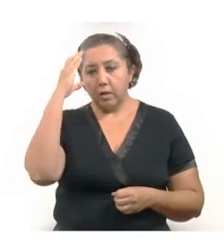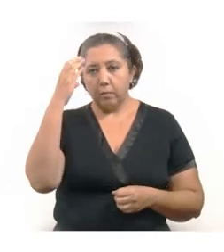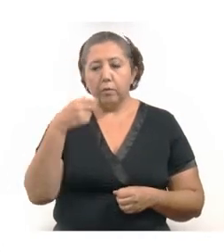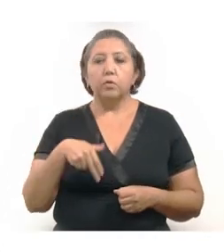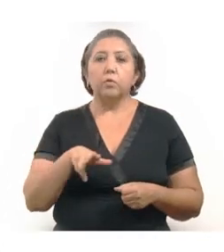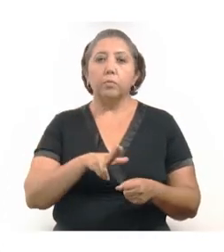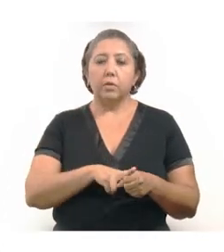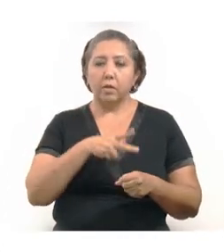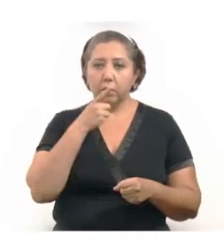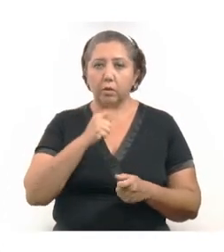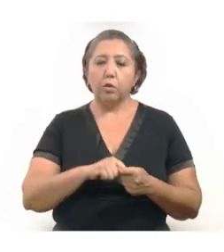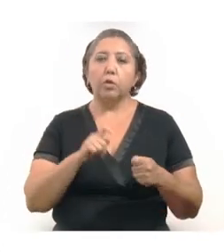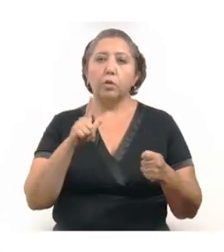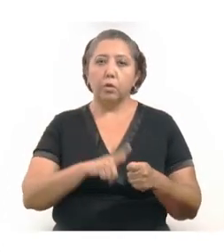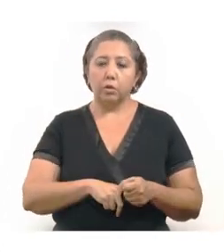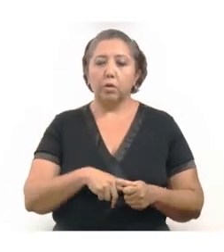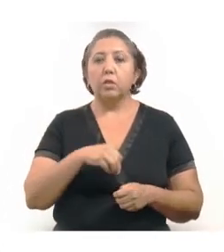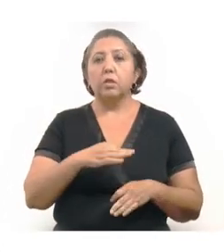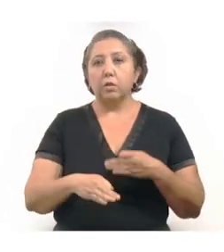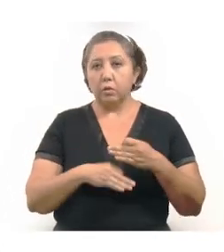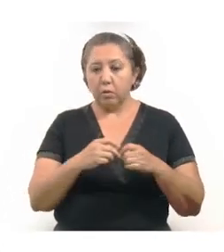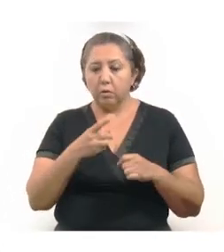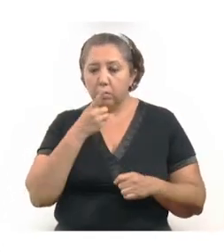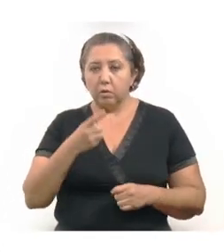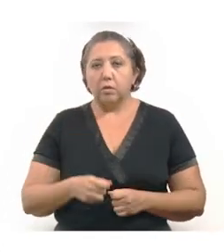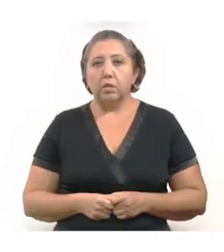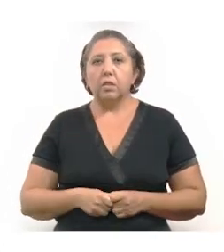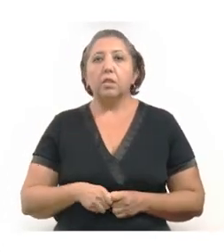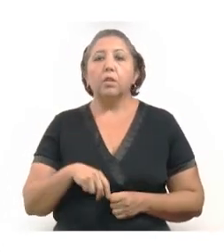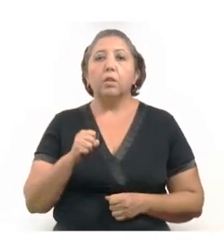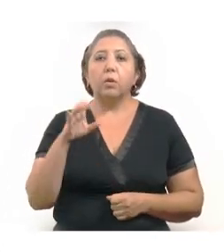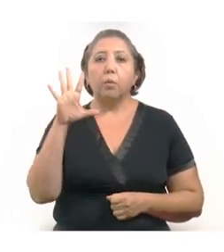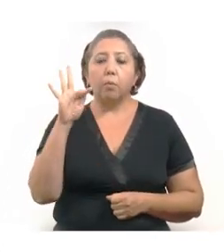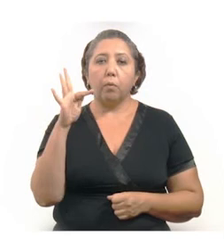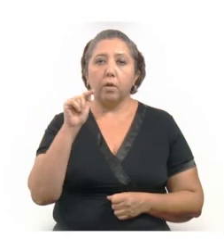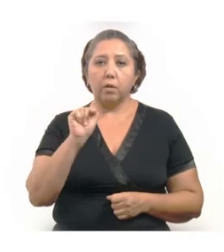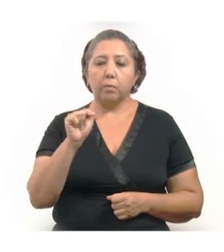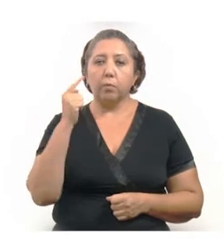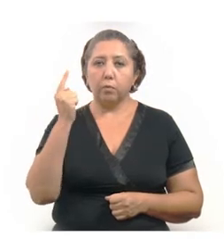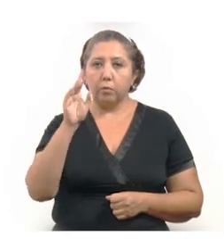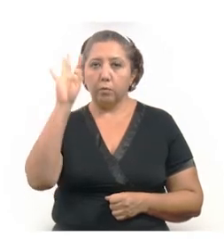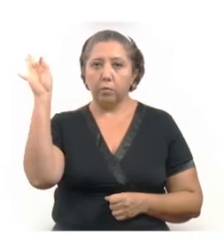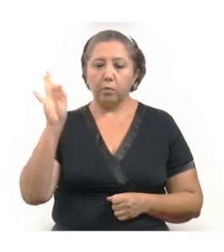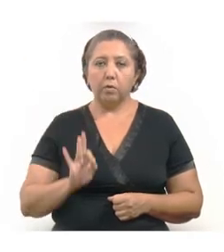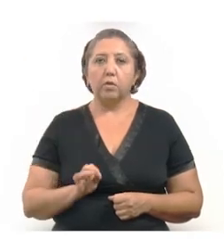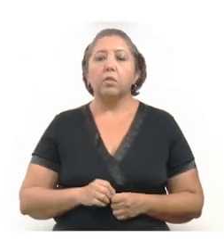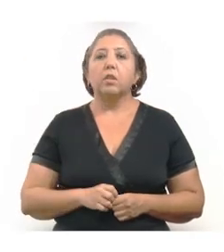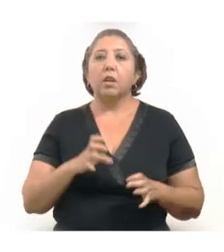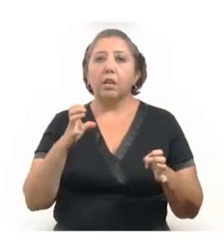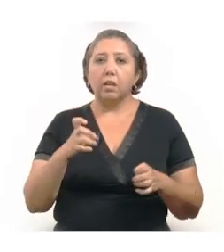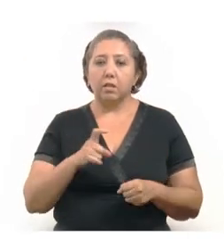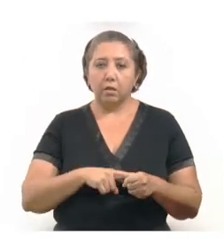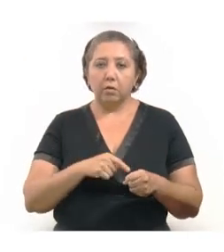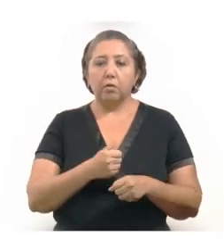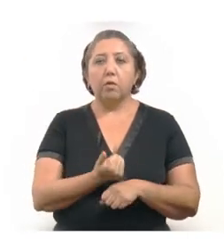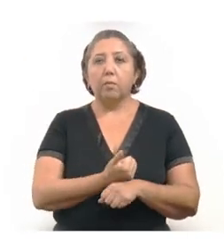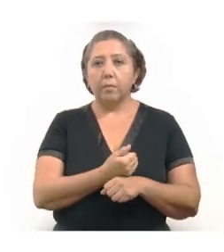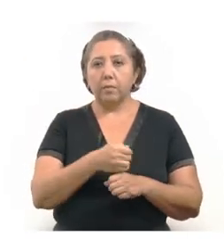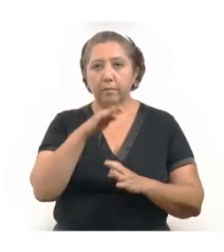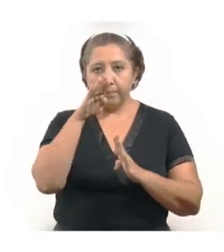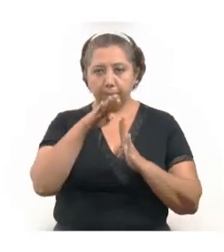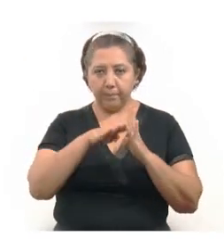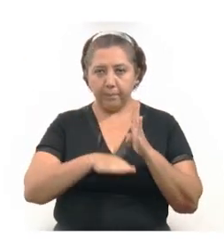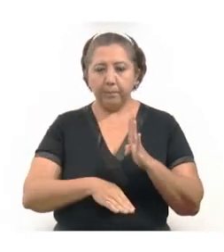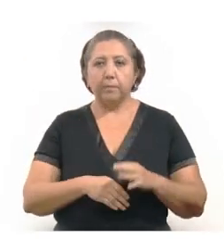hospitalización total COVID más no COVID es del 40.1%. Está en color amarillo y en